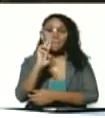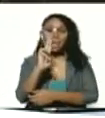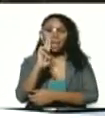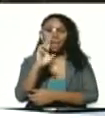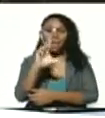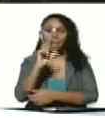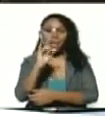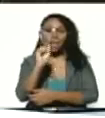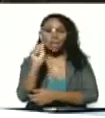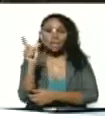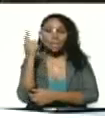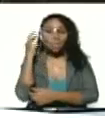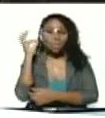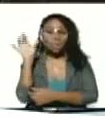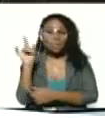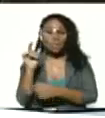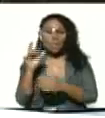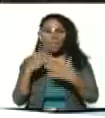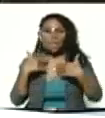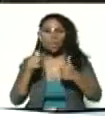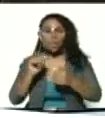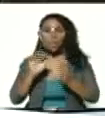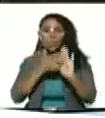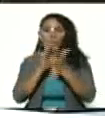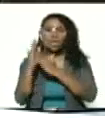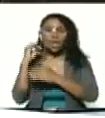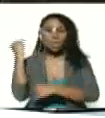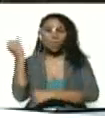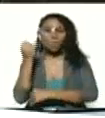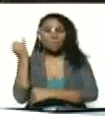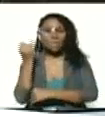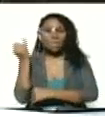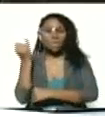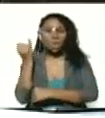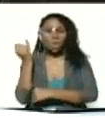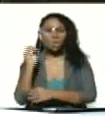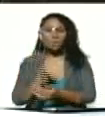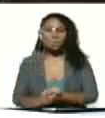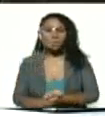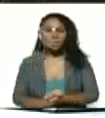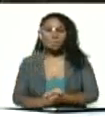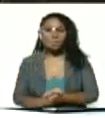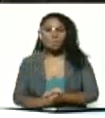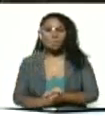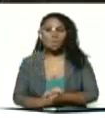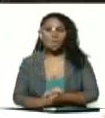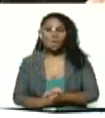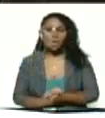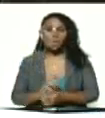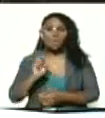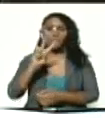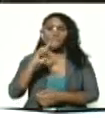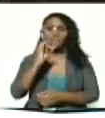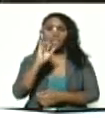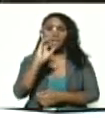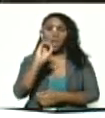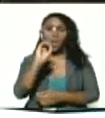integral comunitaria del junquito con Violanda Graterol